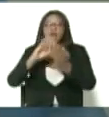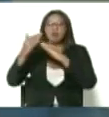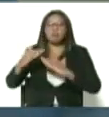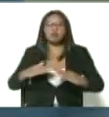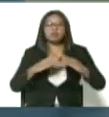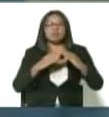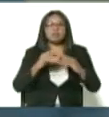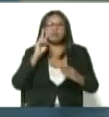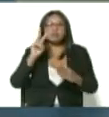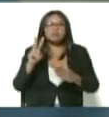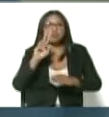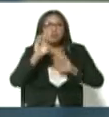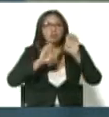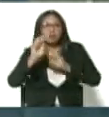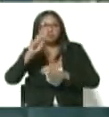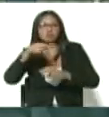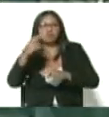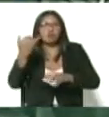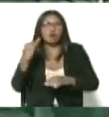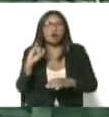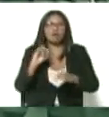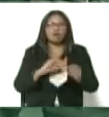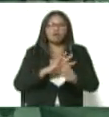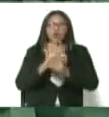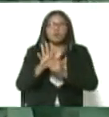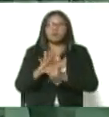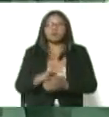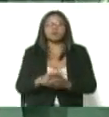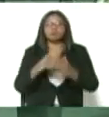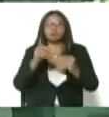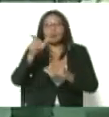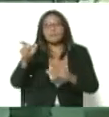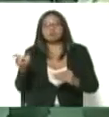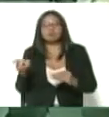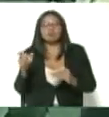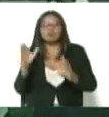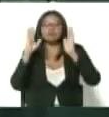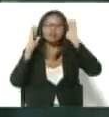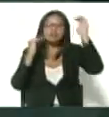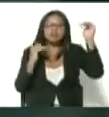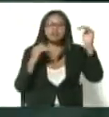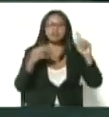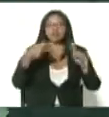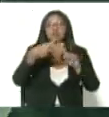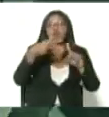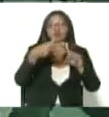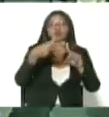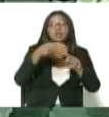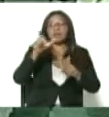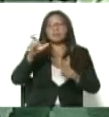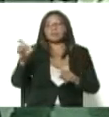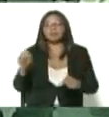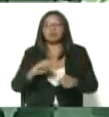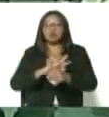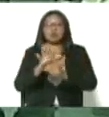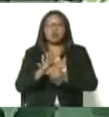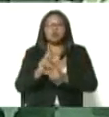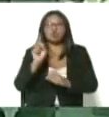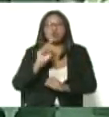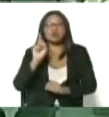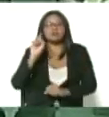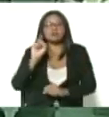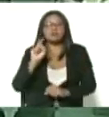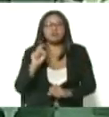haciendo el despistaje, todo el personal que está en los hoteles sanitarios, atendiendo los pacientes moderados, los pacientes que no necesitan camas de terapia